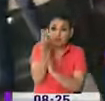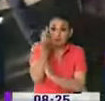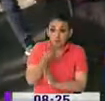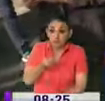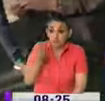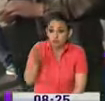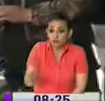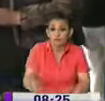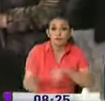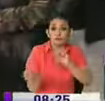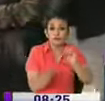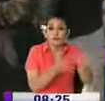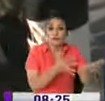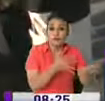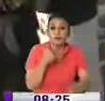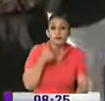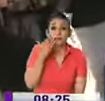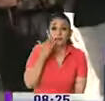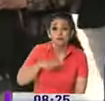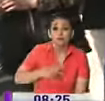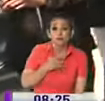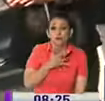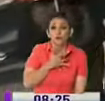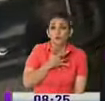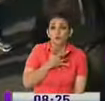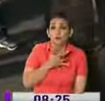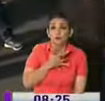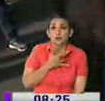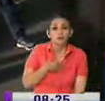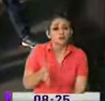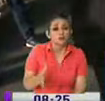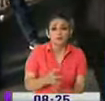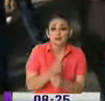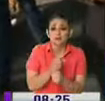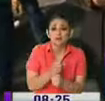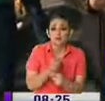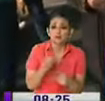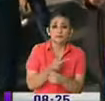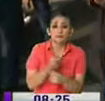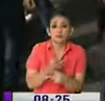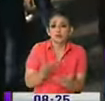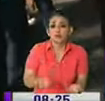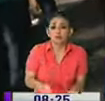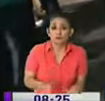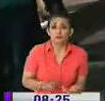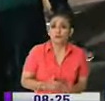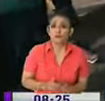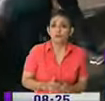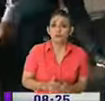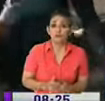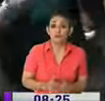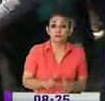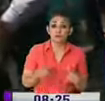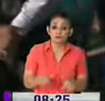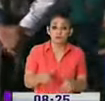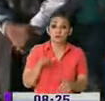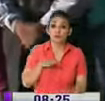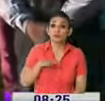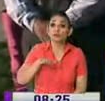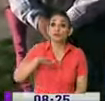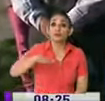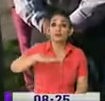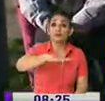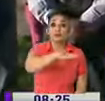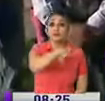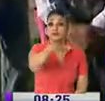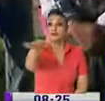luego le dejaron botado. Entonces es mucha inseguridad, es mucha inseguridad, es en esta subida para